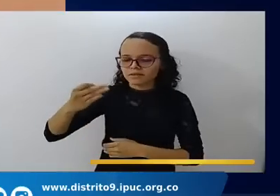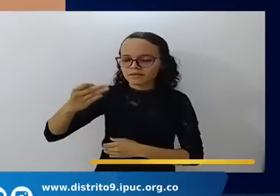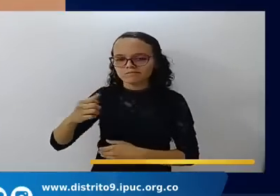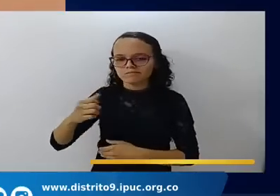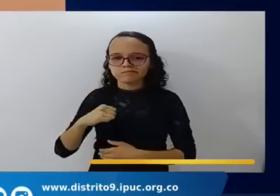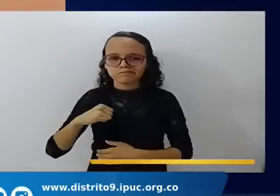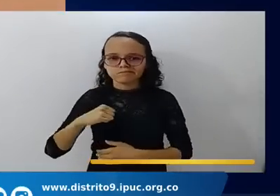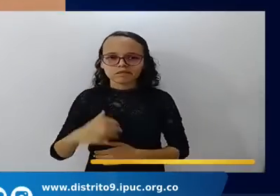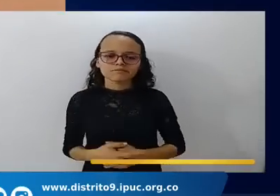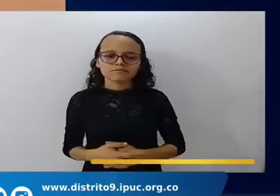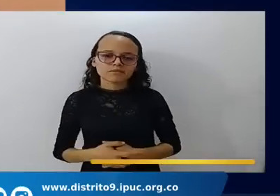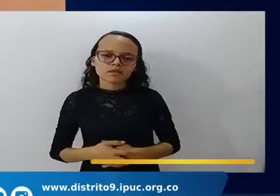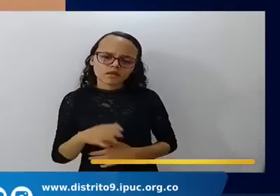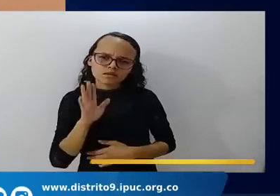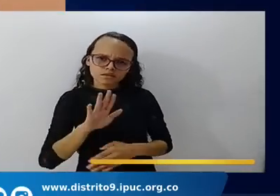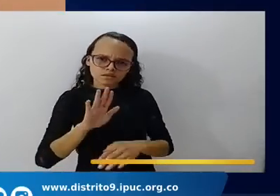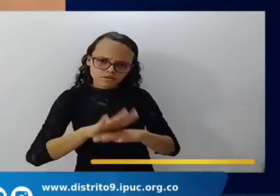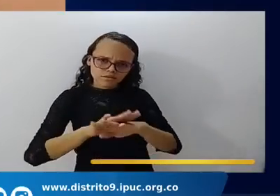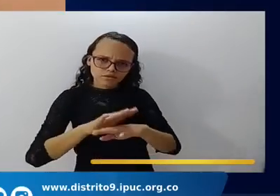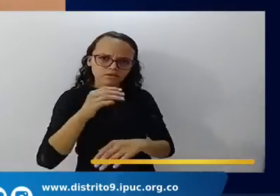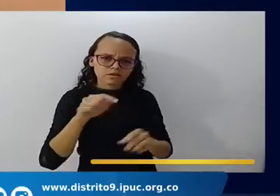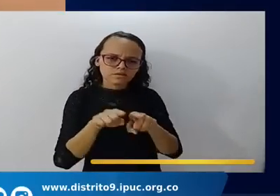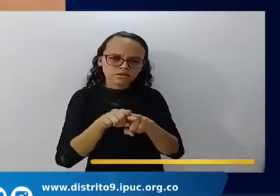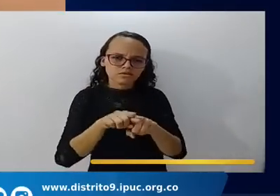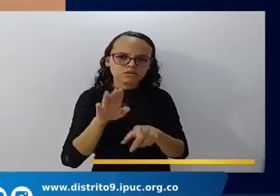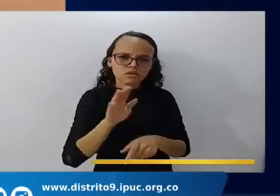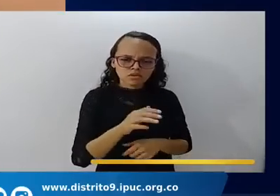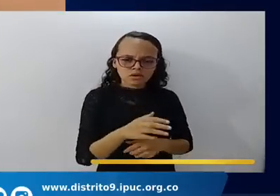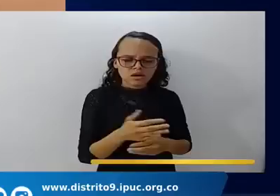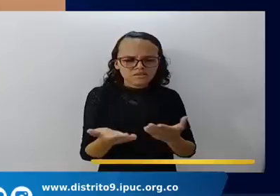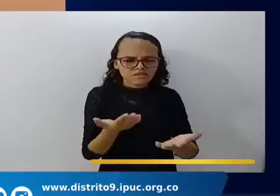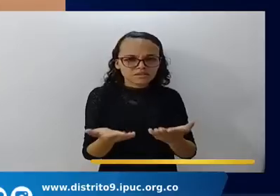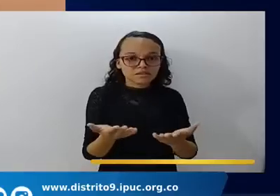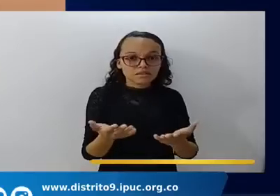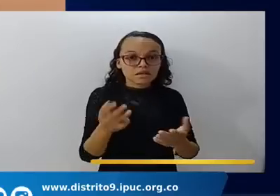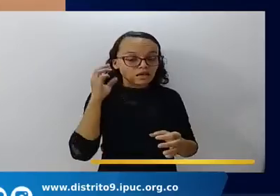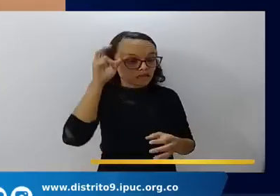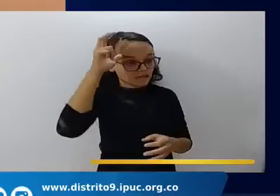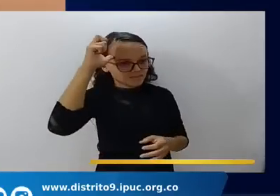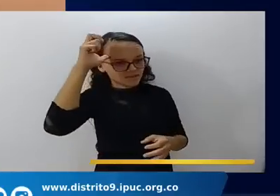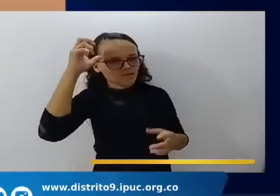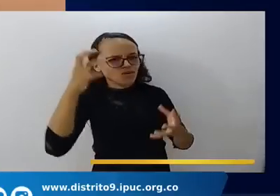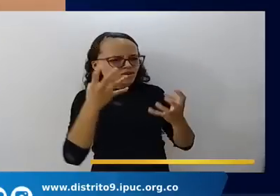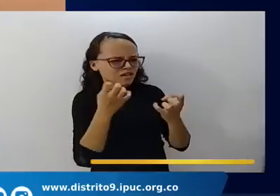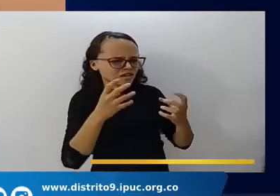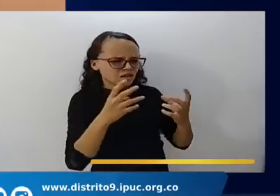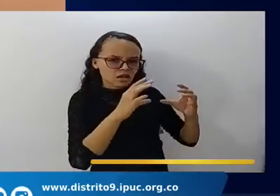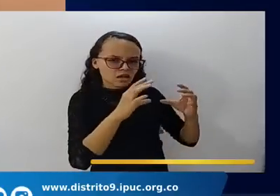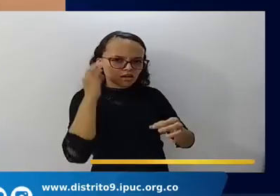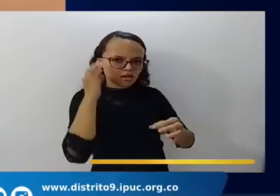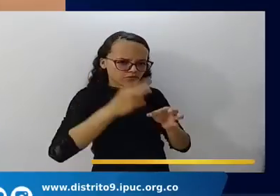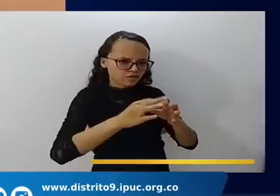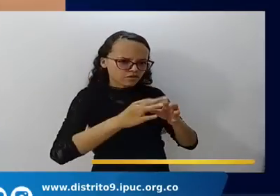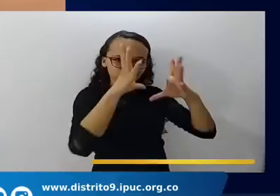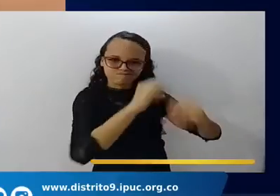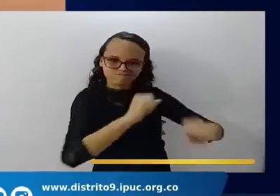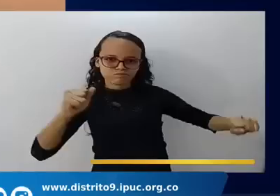destruir en usted? Y dañar su fe. Porque él sabe